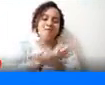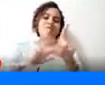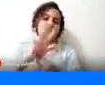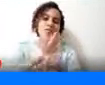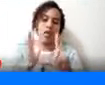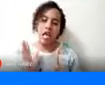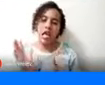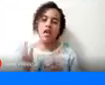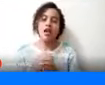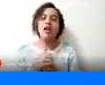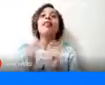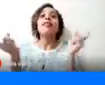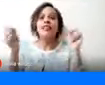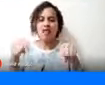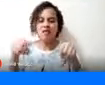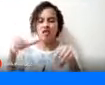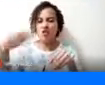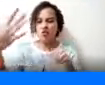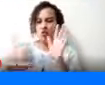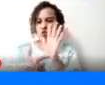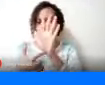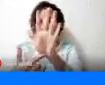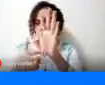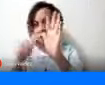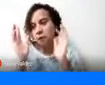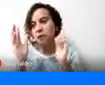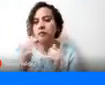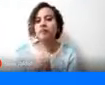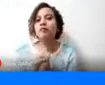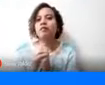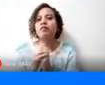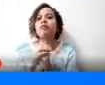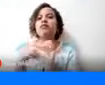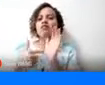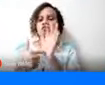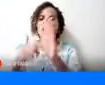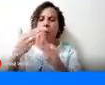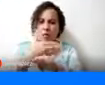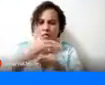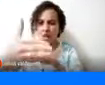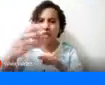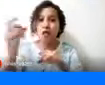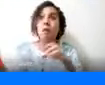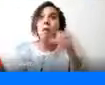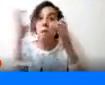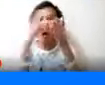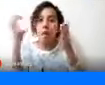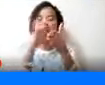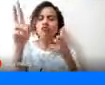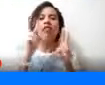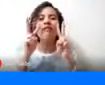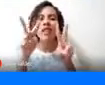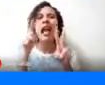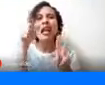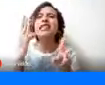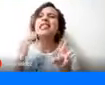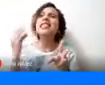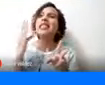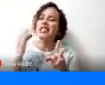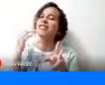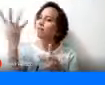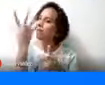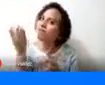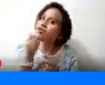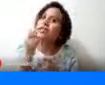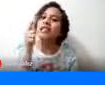también se los quedamos debiendo, lo posteamos más tarde para que lo vean y vean esa experiencia tan